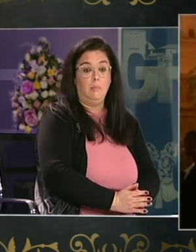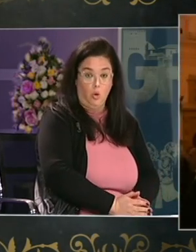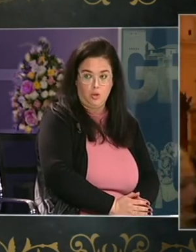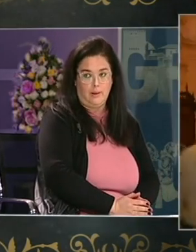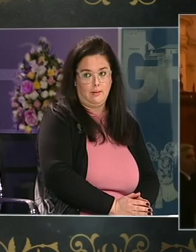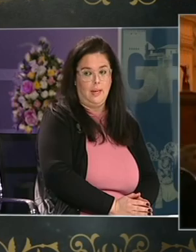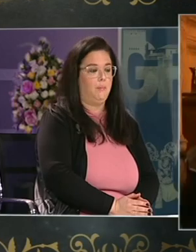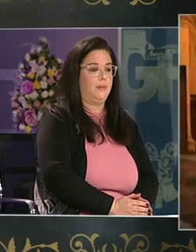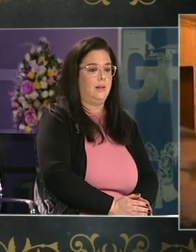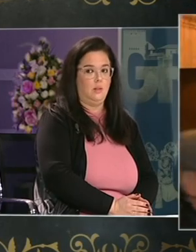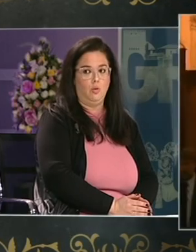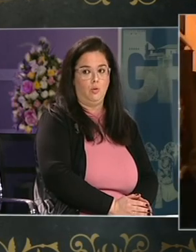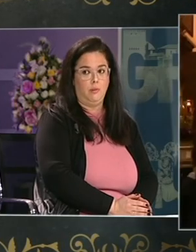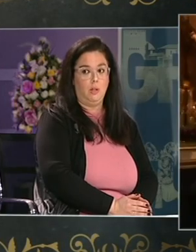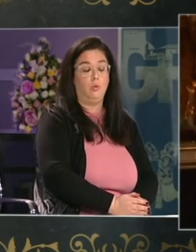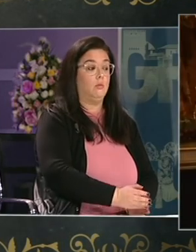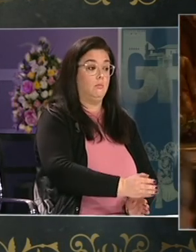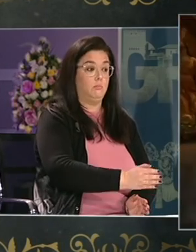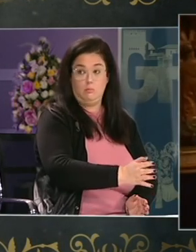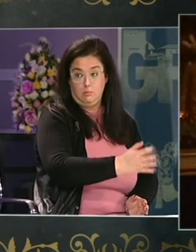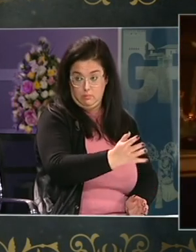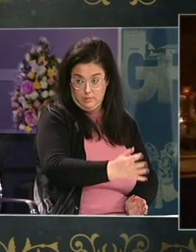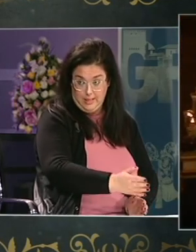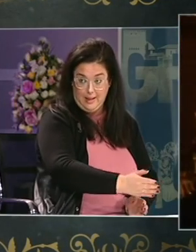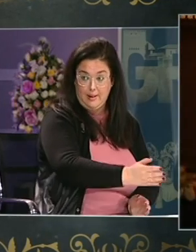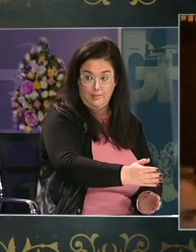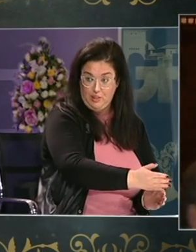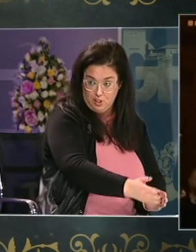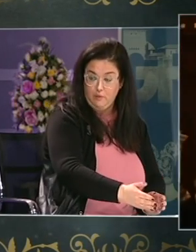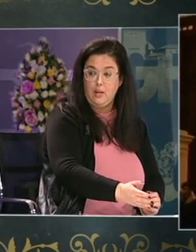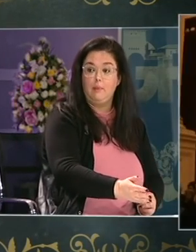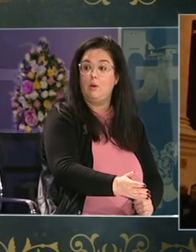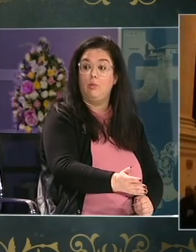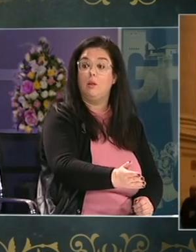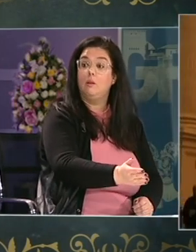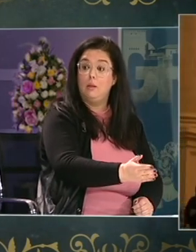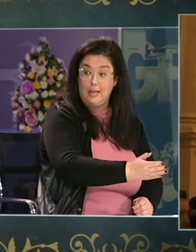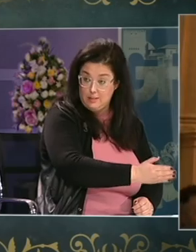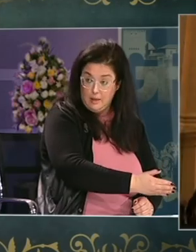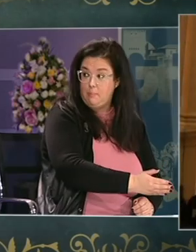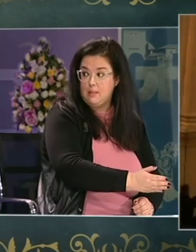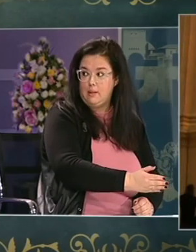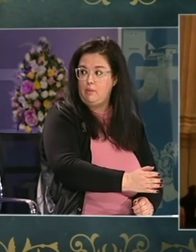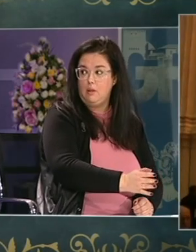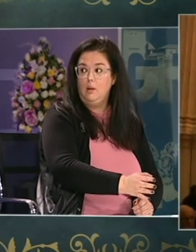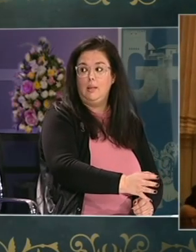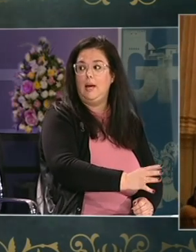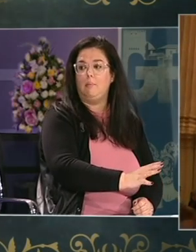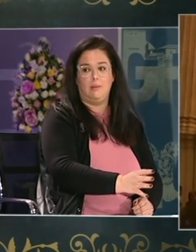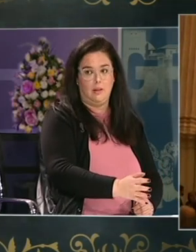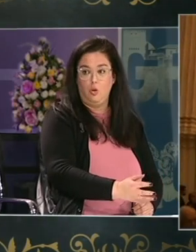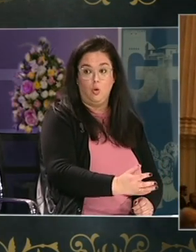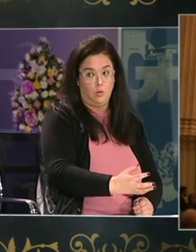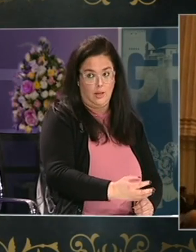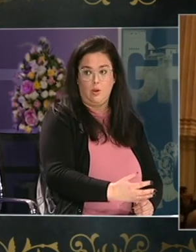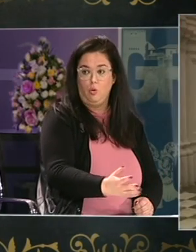me consta que la hermandad ha tenido conocimiento de la decisión final de Vía Crucis la semana pasada es decir la